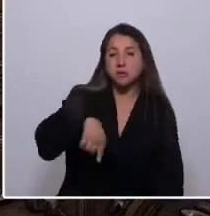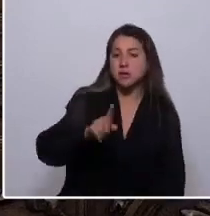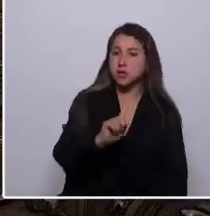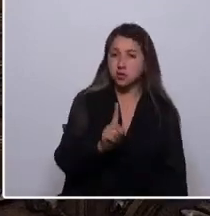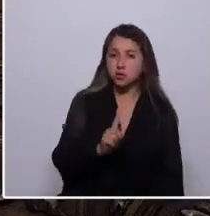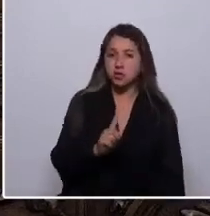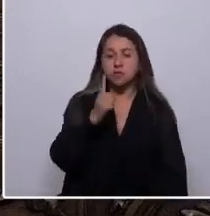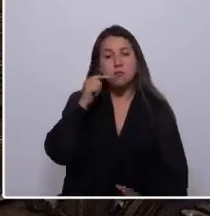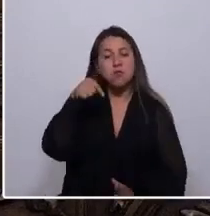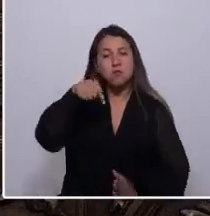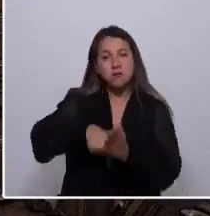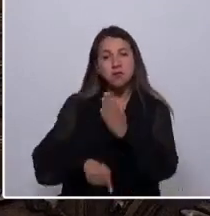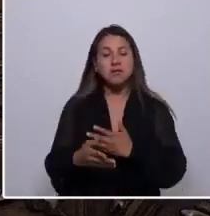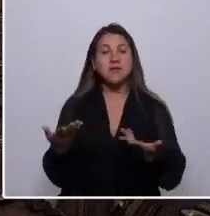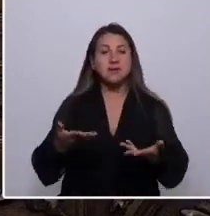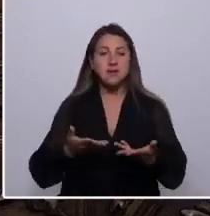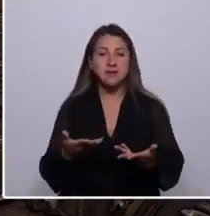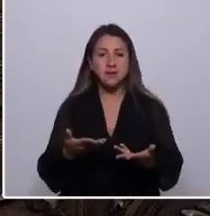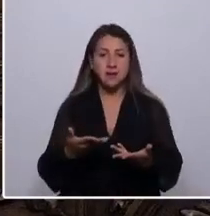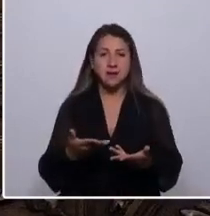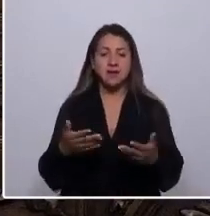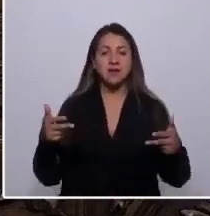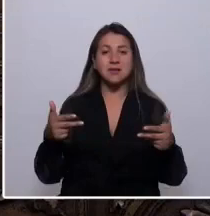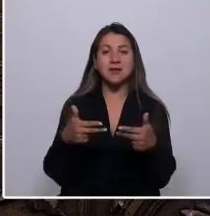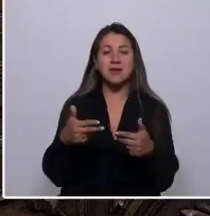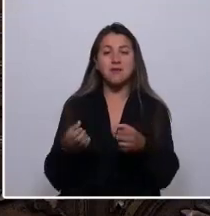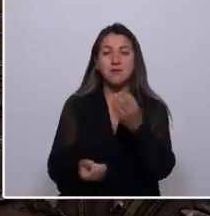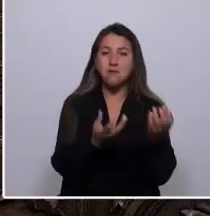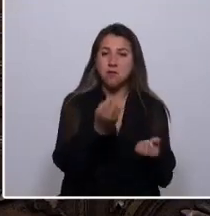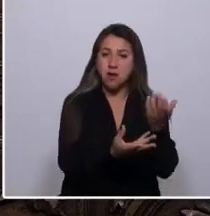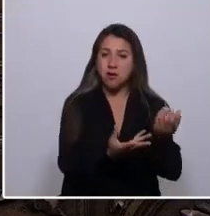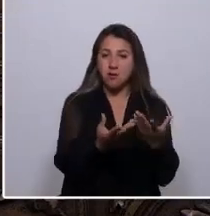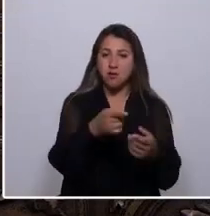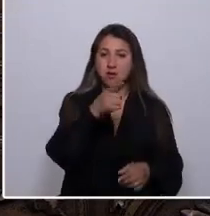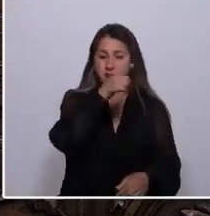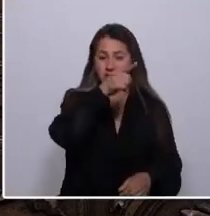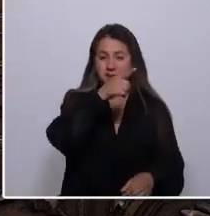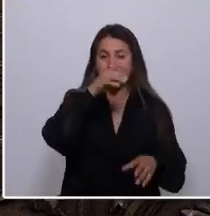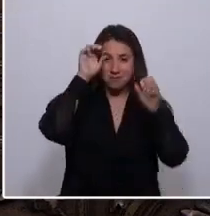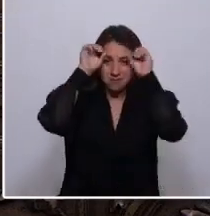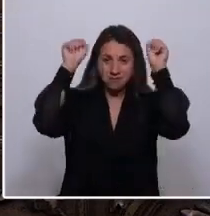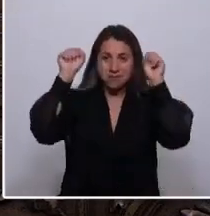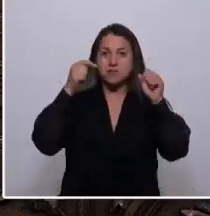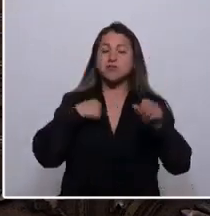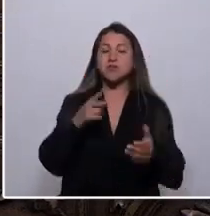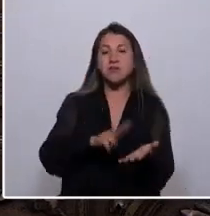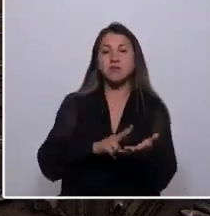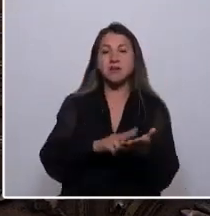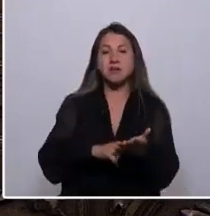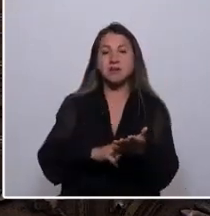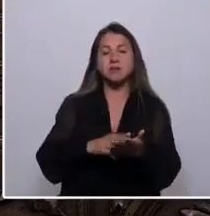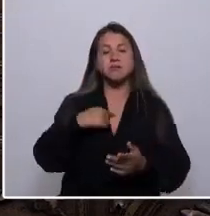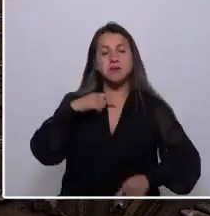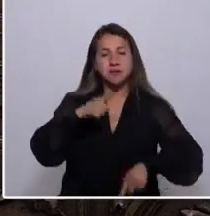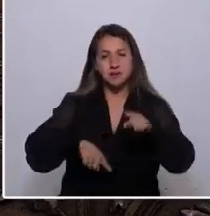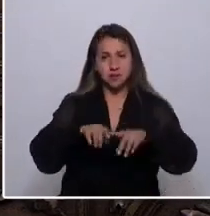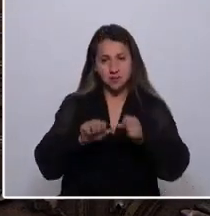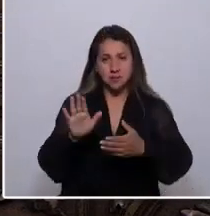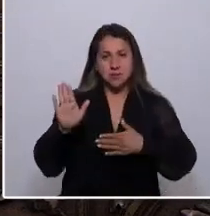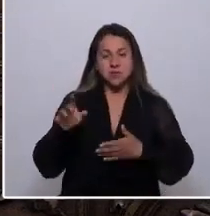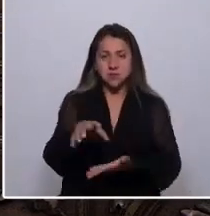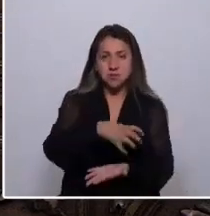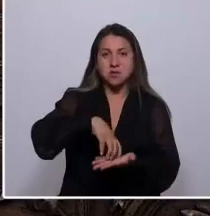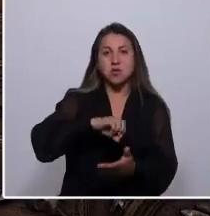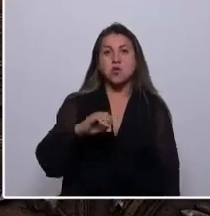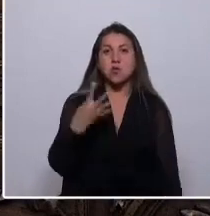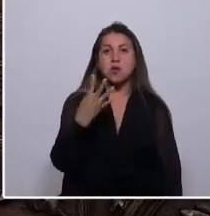la profundidad de los bosques de lenga de tierra del fuego. Desde mi comuna de Timauquel reivindico nuestro compromiso como sector. Cuarto, un